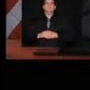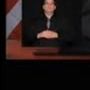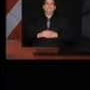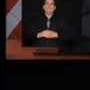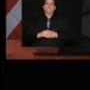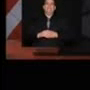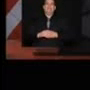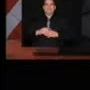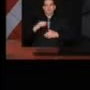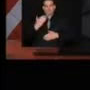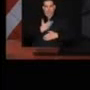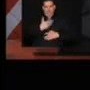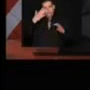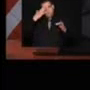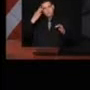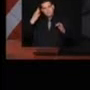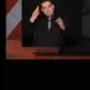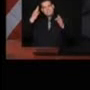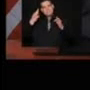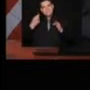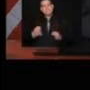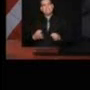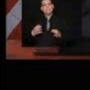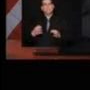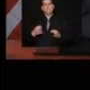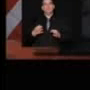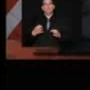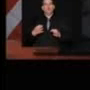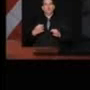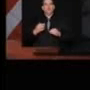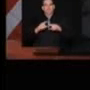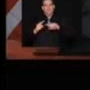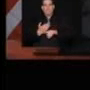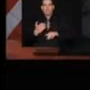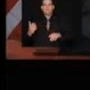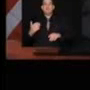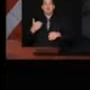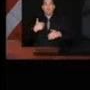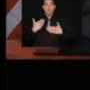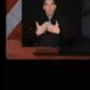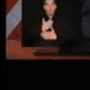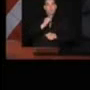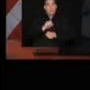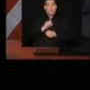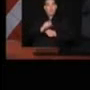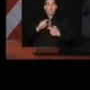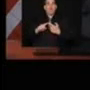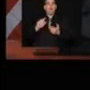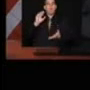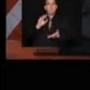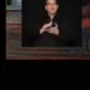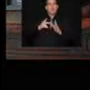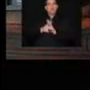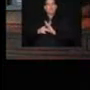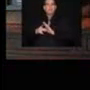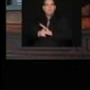las determinaciones que hemos tomado, habrá más empleo, menos crimen, mejor acceso a la salud y a la educación.